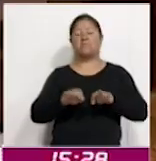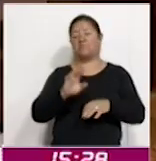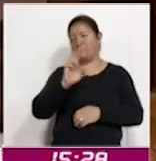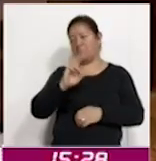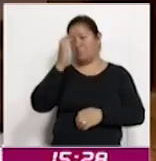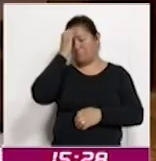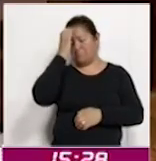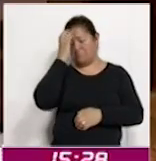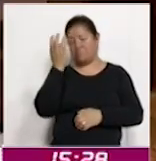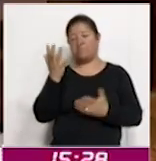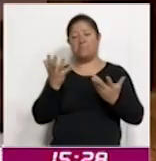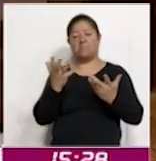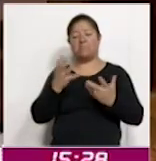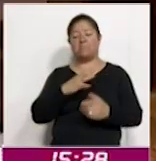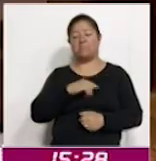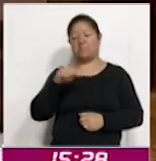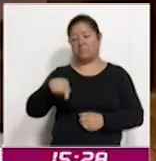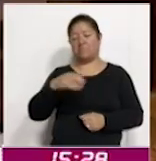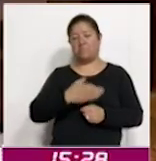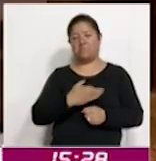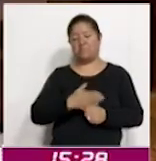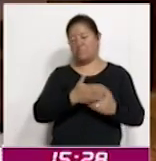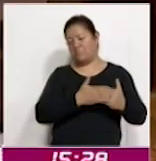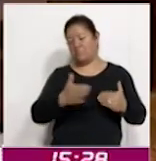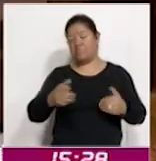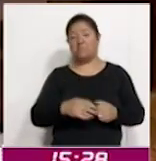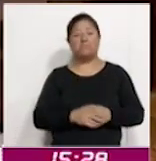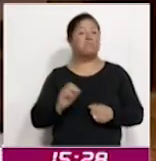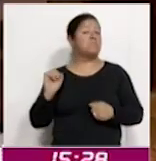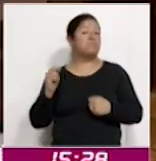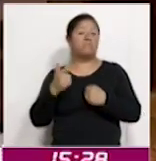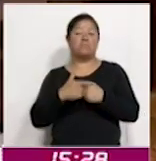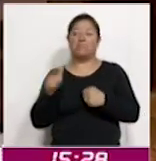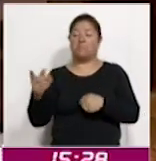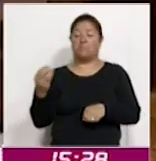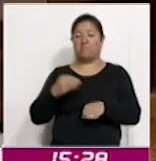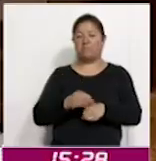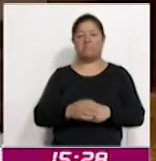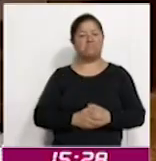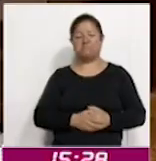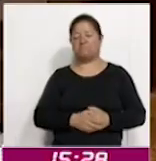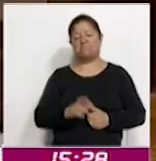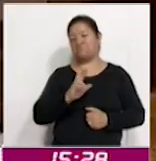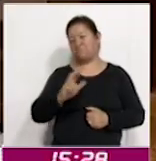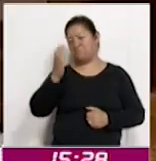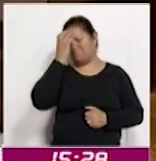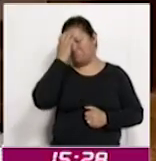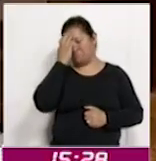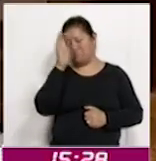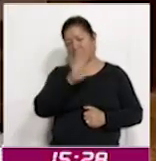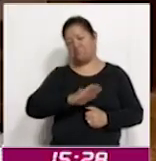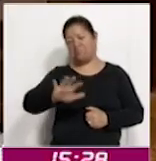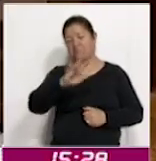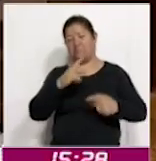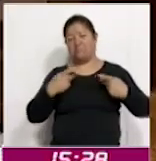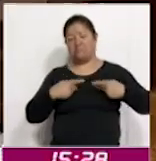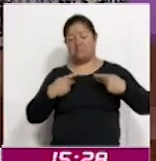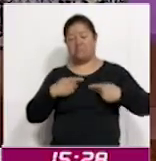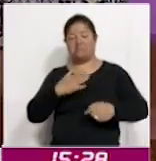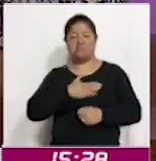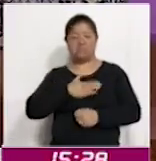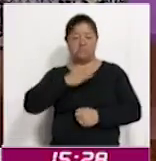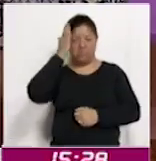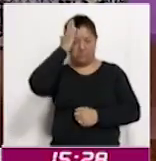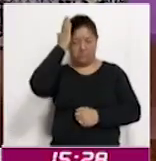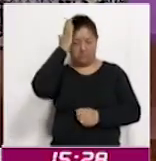para esta jornada extraordinaria. ¿Gusta resaltar algo? No, pues nada más reconocer el ejercicio democrático. La ciudadanía siempre, nosotros como autoridad electoral